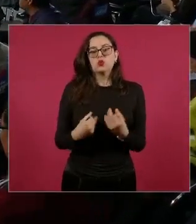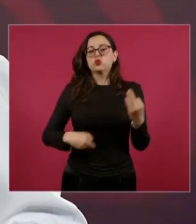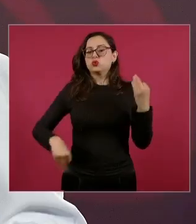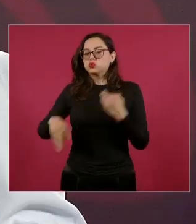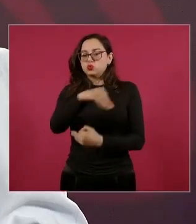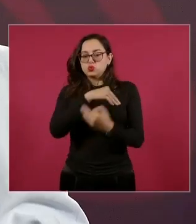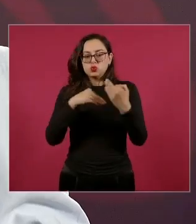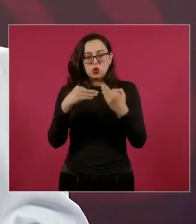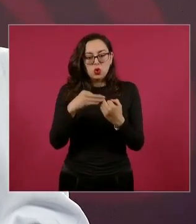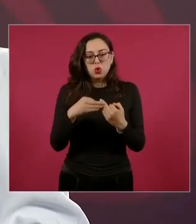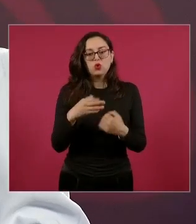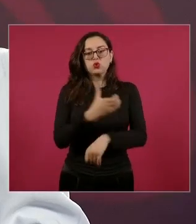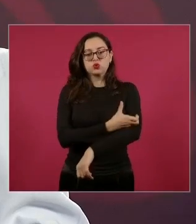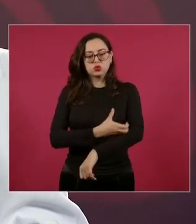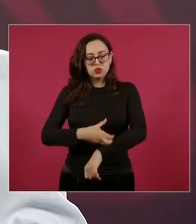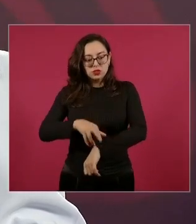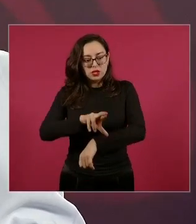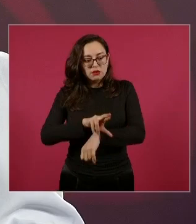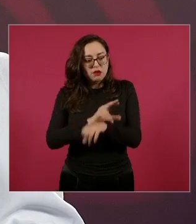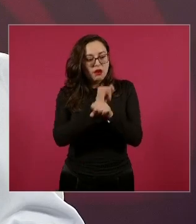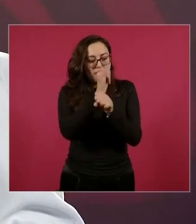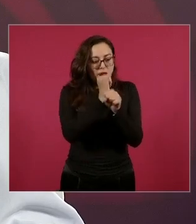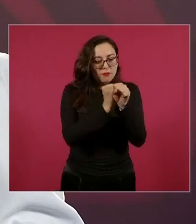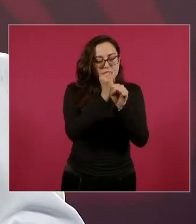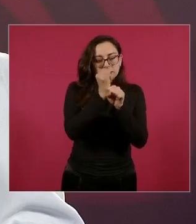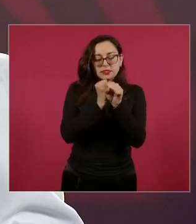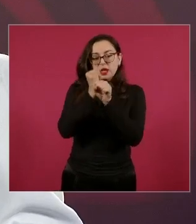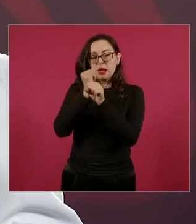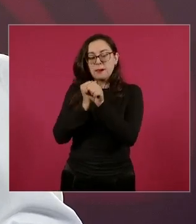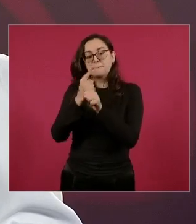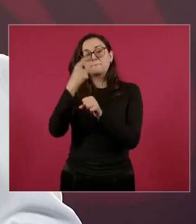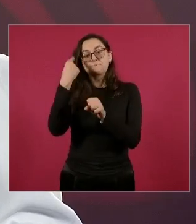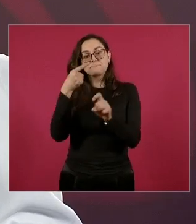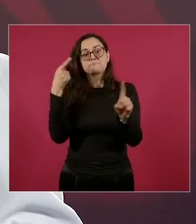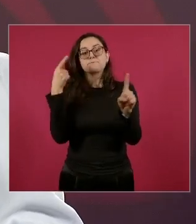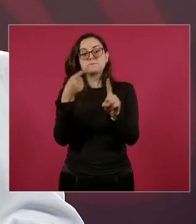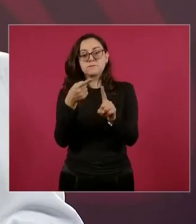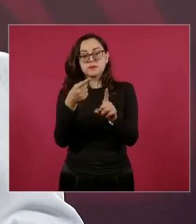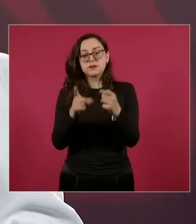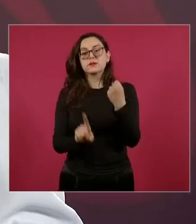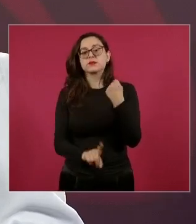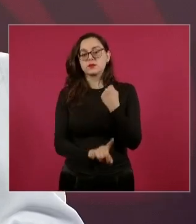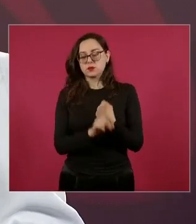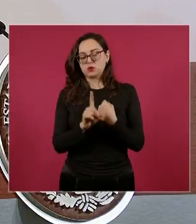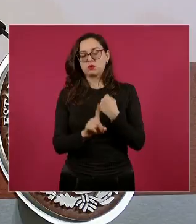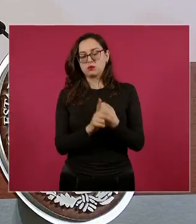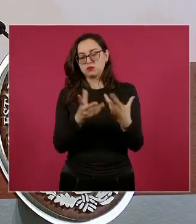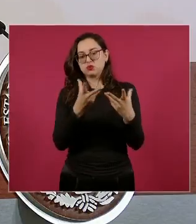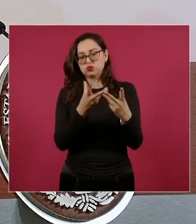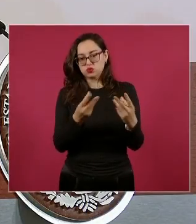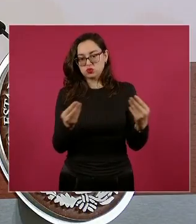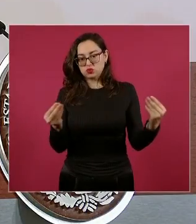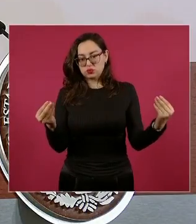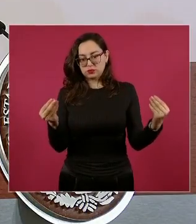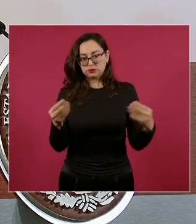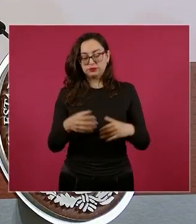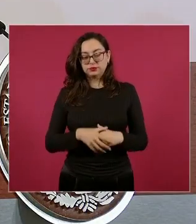colaborando en la investigación para que se aclare lo más pronto posible.